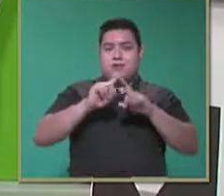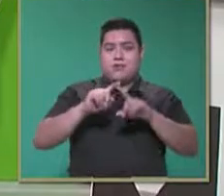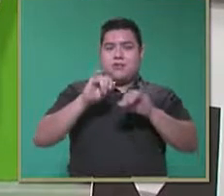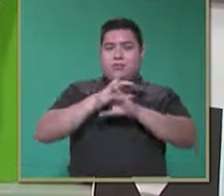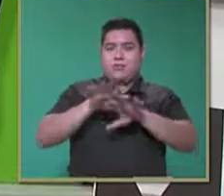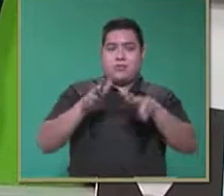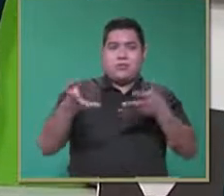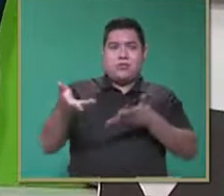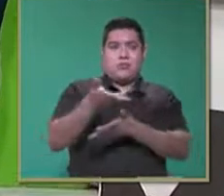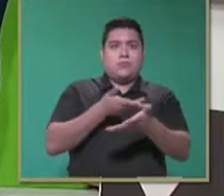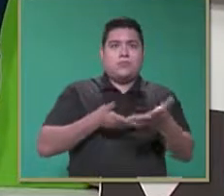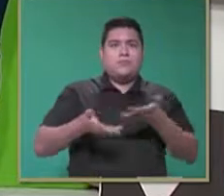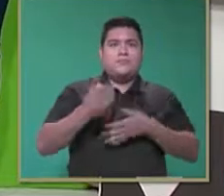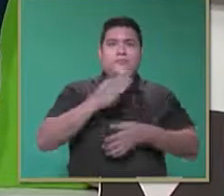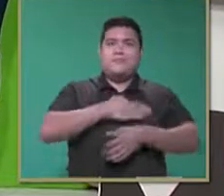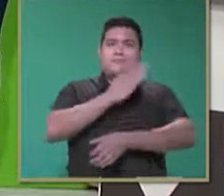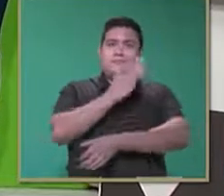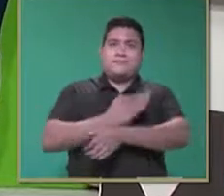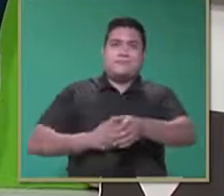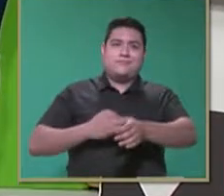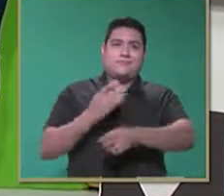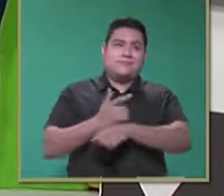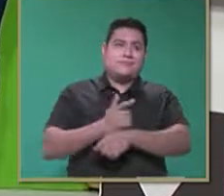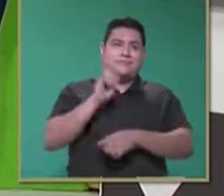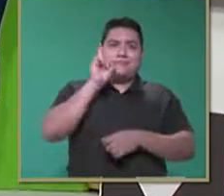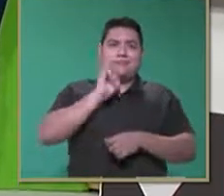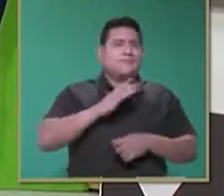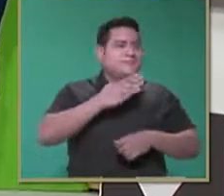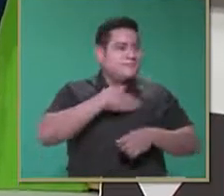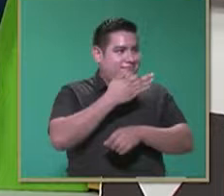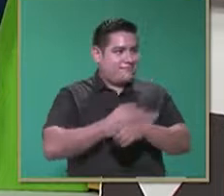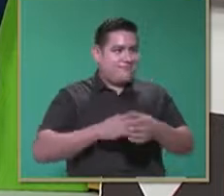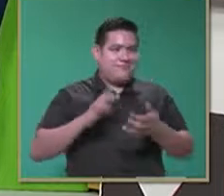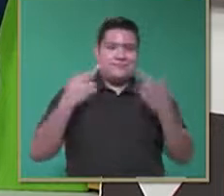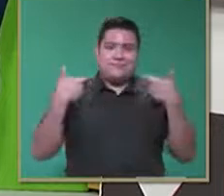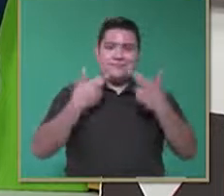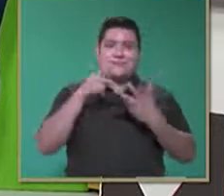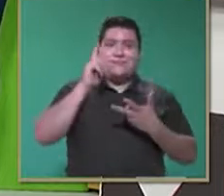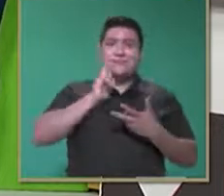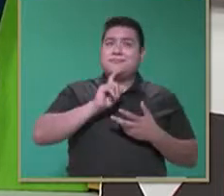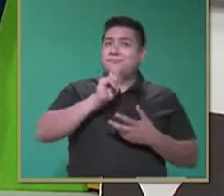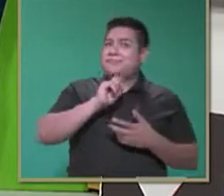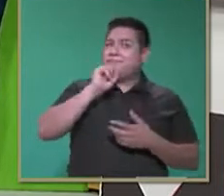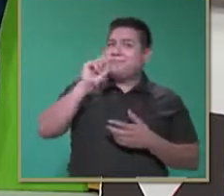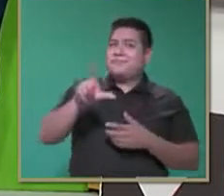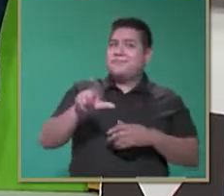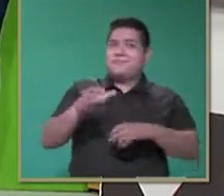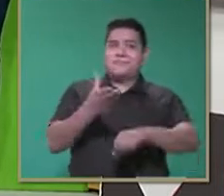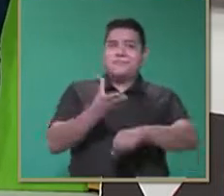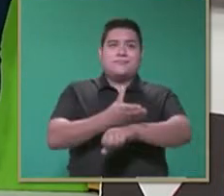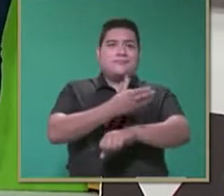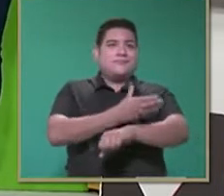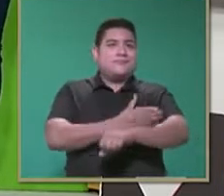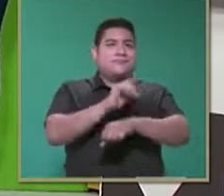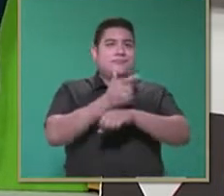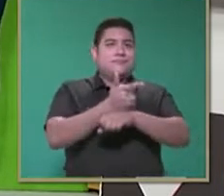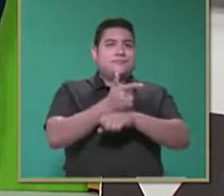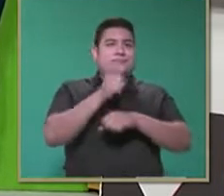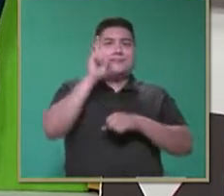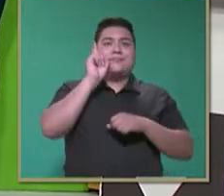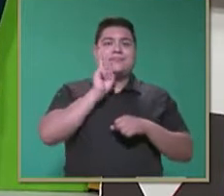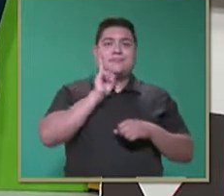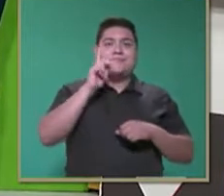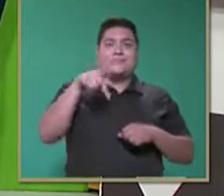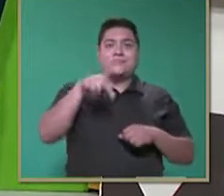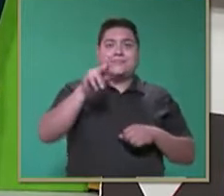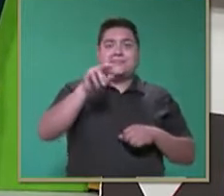importante. Buenas tardes, licenciada. Buenas tardes, maestra. También contamos con la presencia de la licenciada Carla